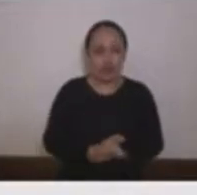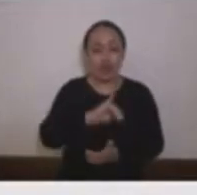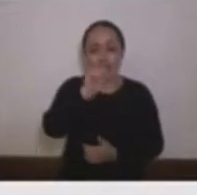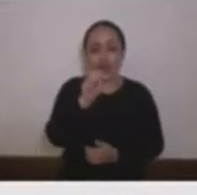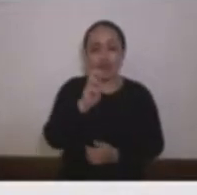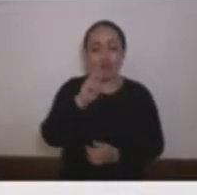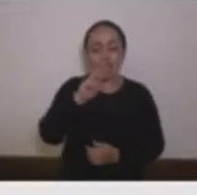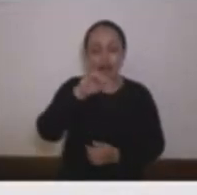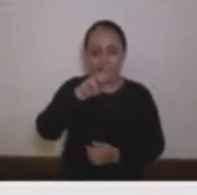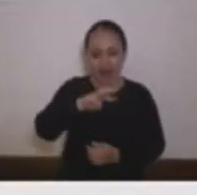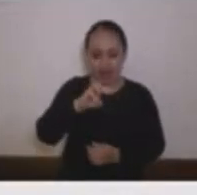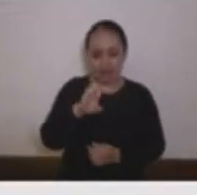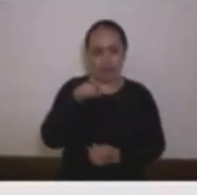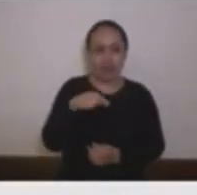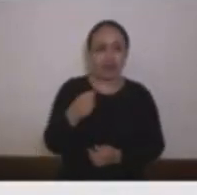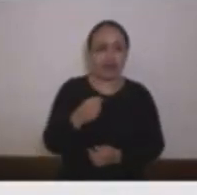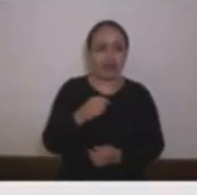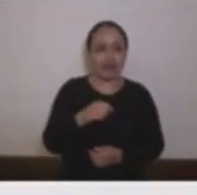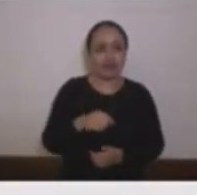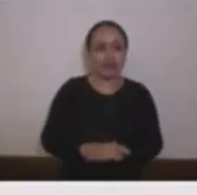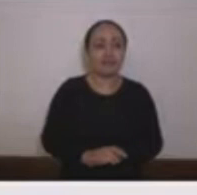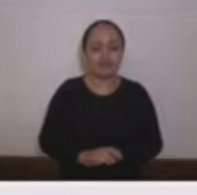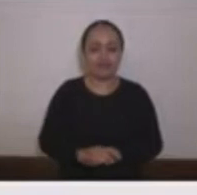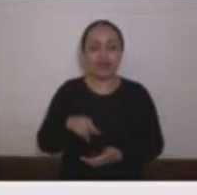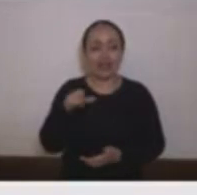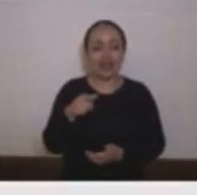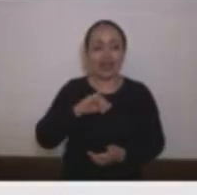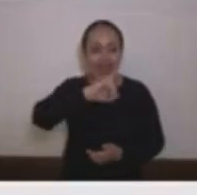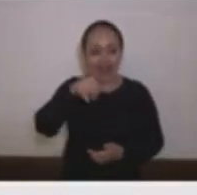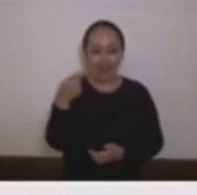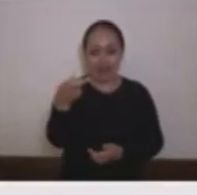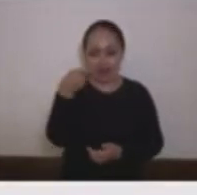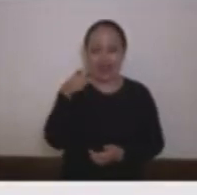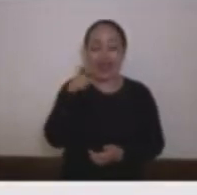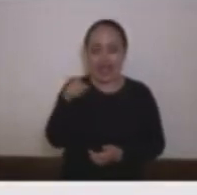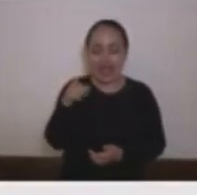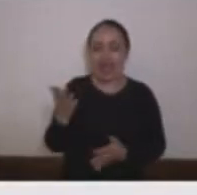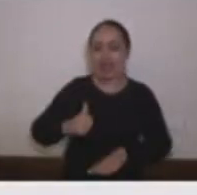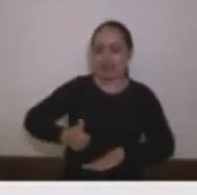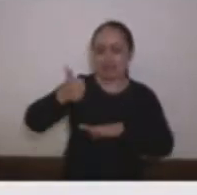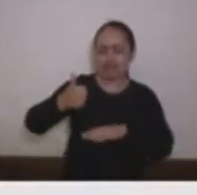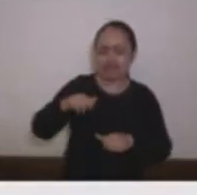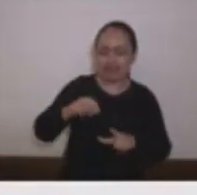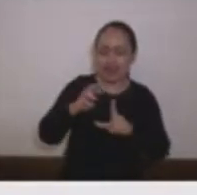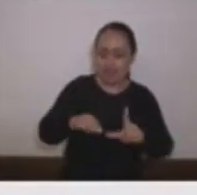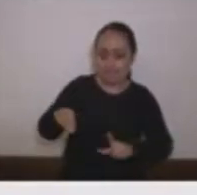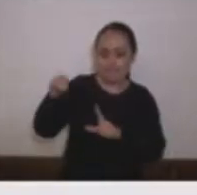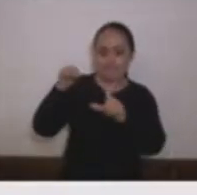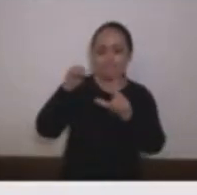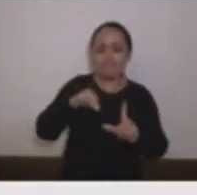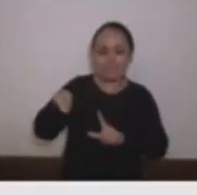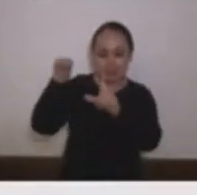economista industrial con especialización en gestión financiera empresarial y magíster en gerencia estratégica se ha desempeñado como superintendente